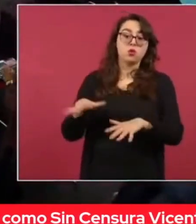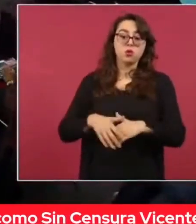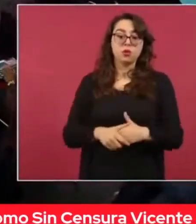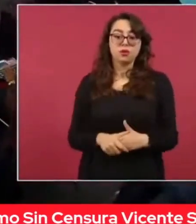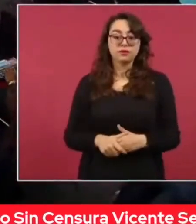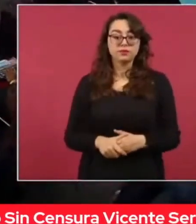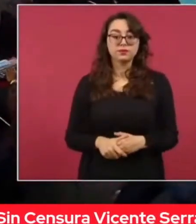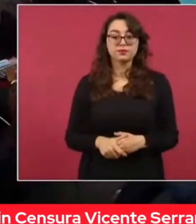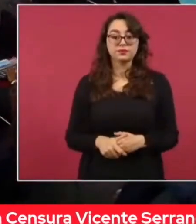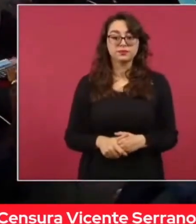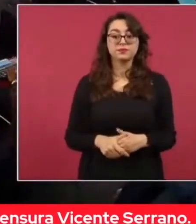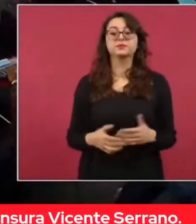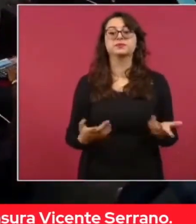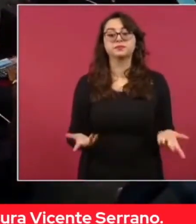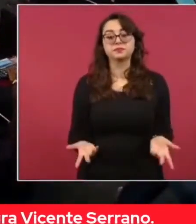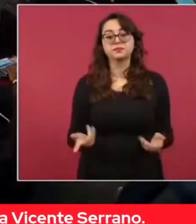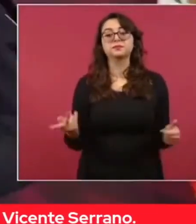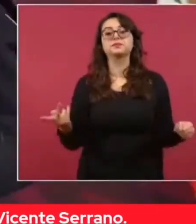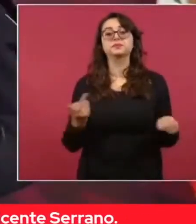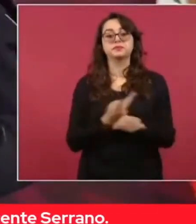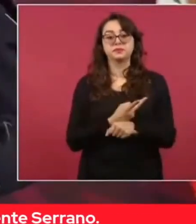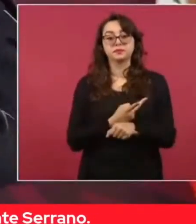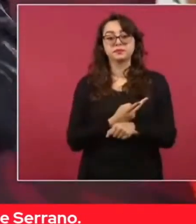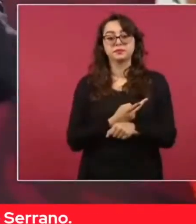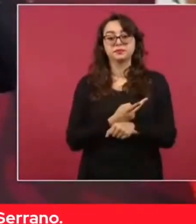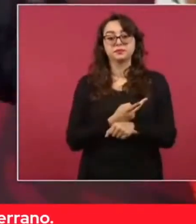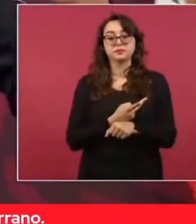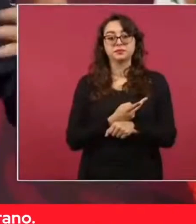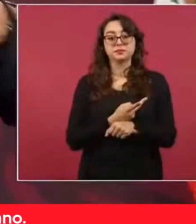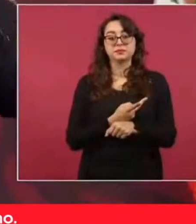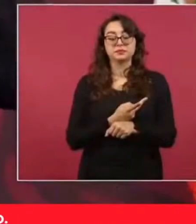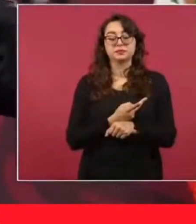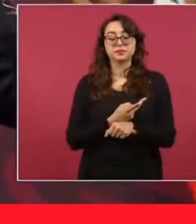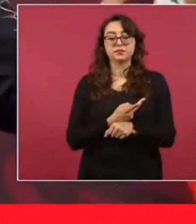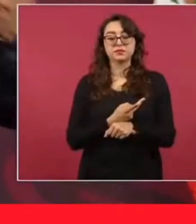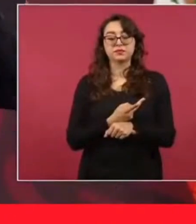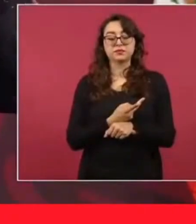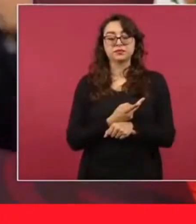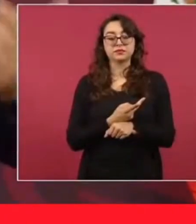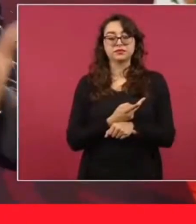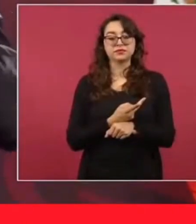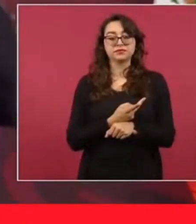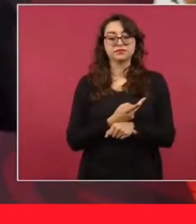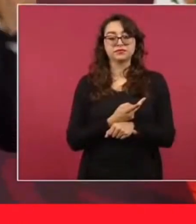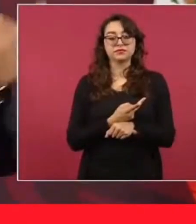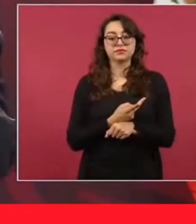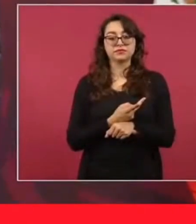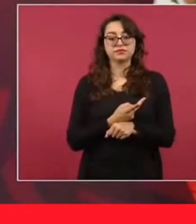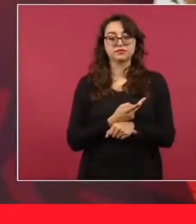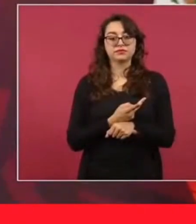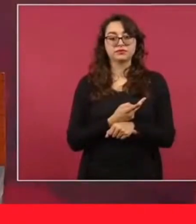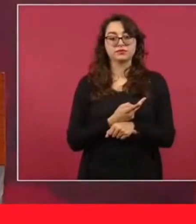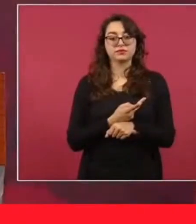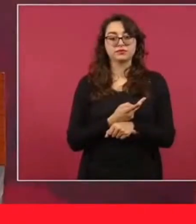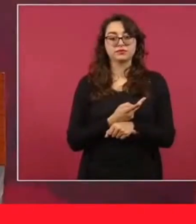y resulta que si vamos